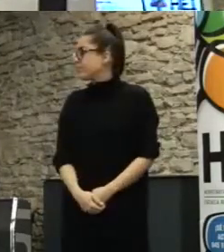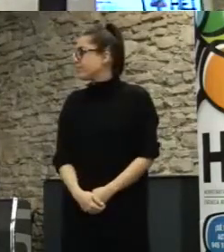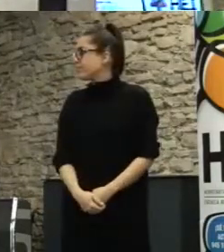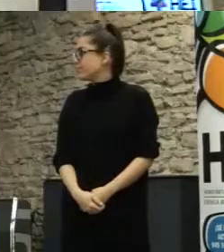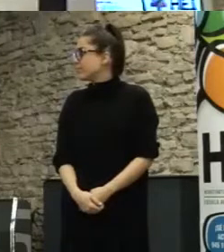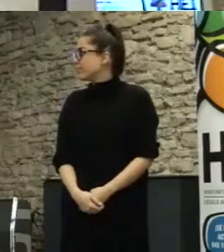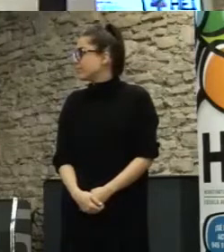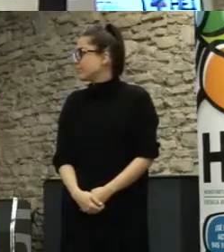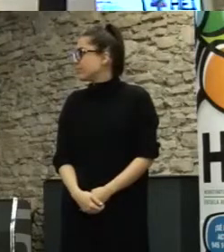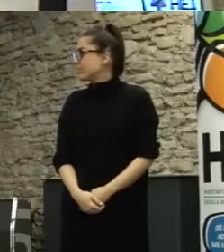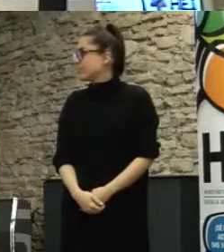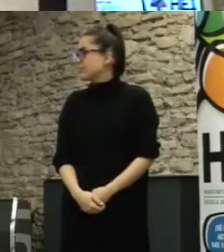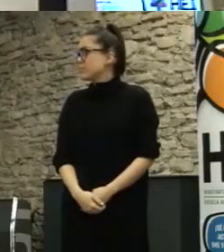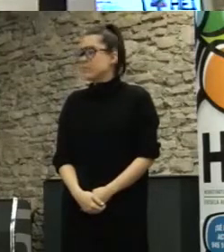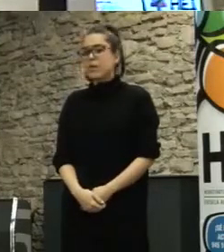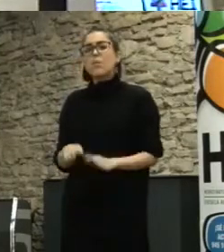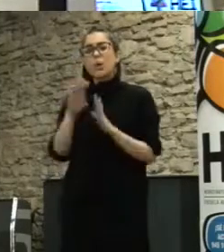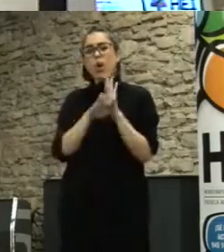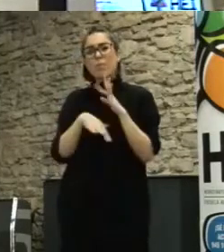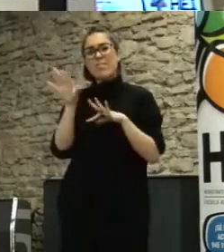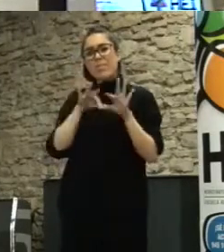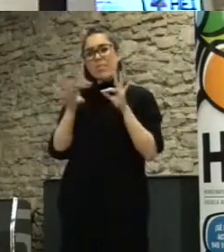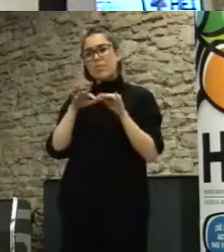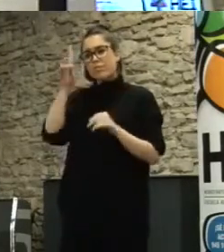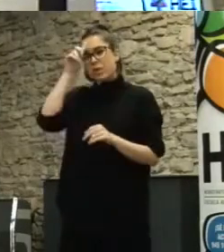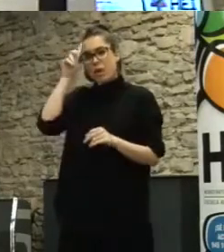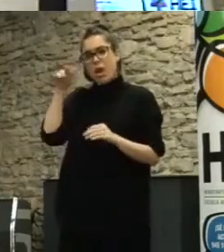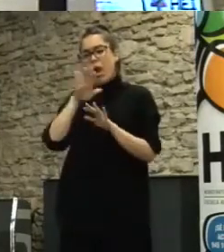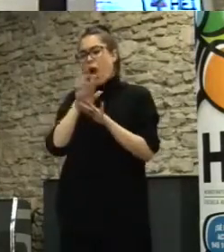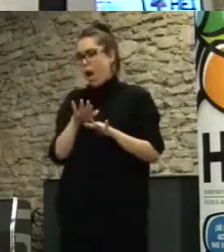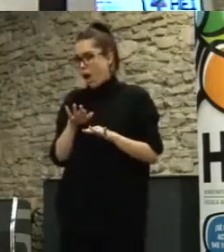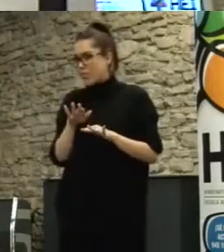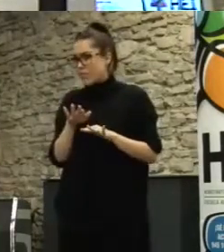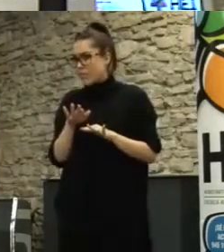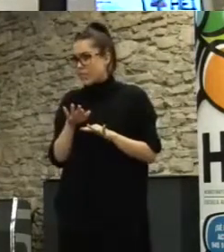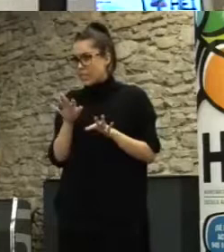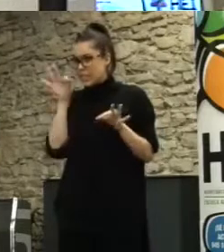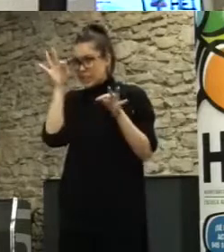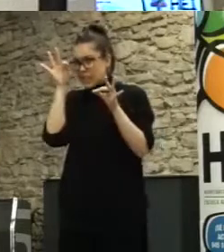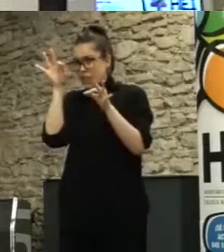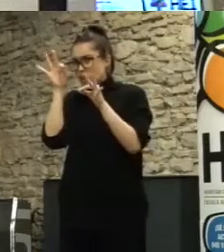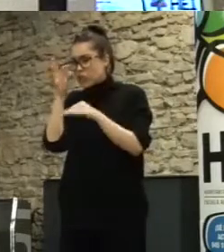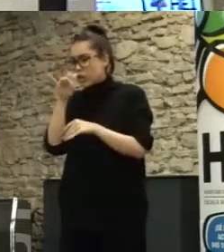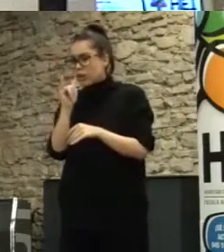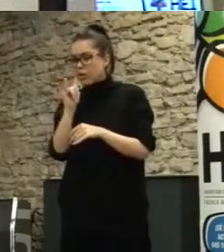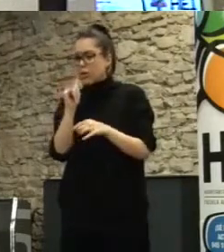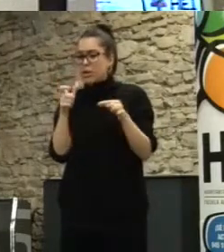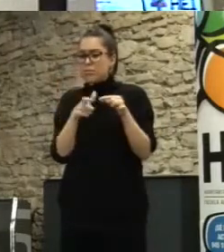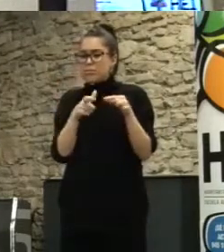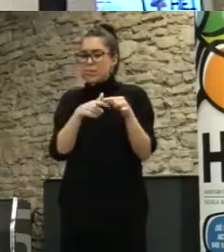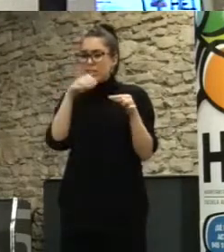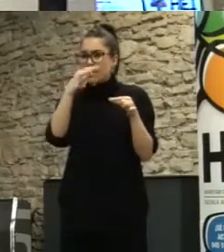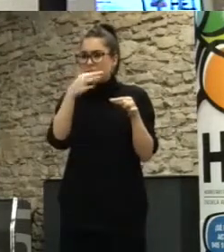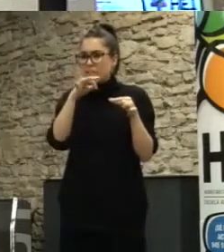creo que decide Madrid en el programa no sé si se han concretado la de billete único la de 100%